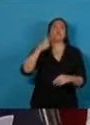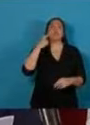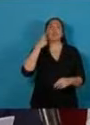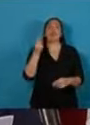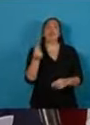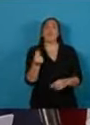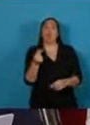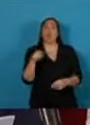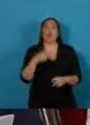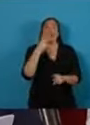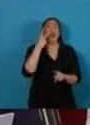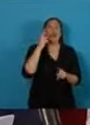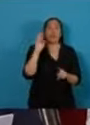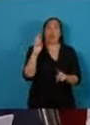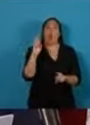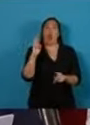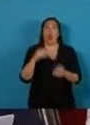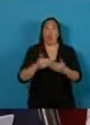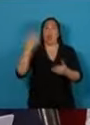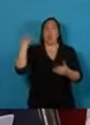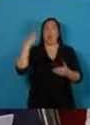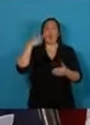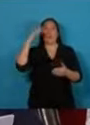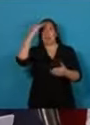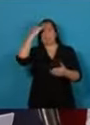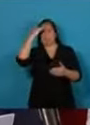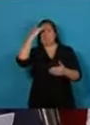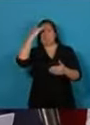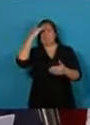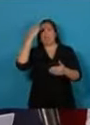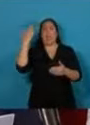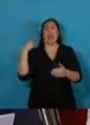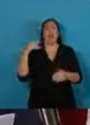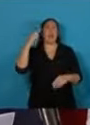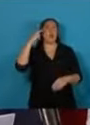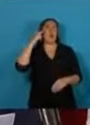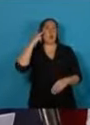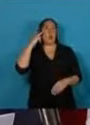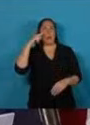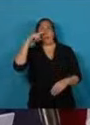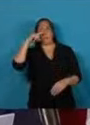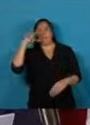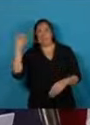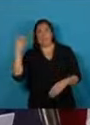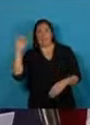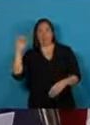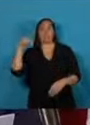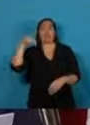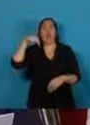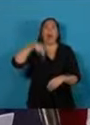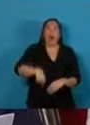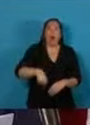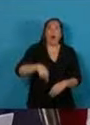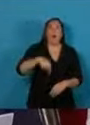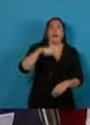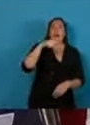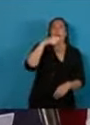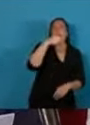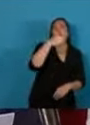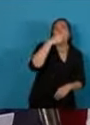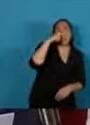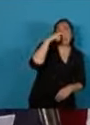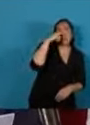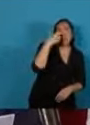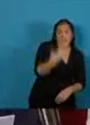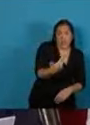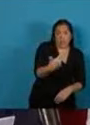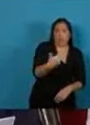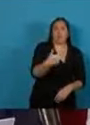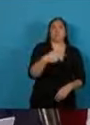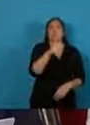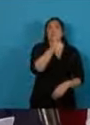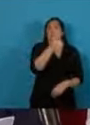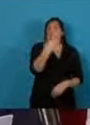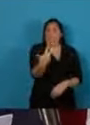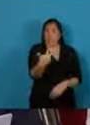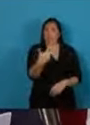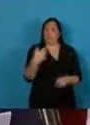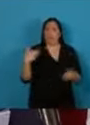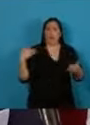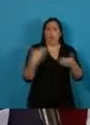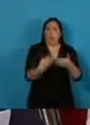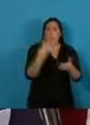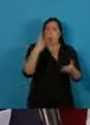2015 y la actualidad pasó de 9 pesos con 70 a 63 pesos, solo en 4 años.